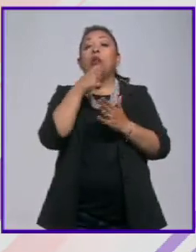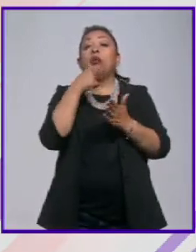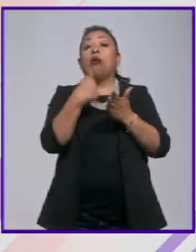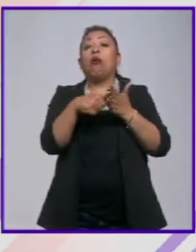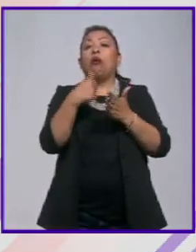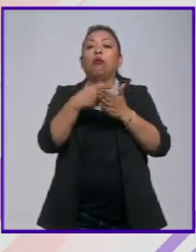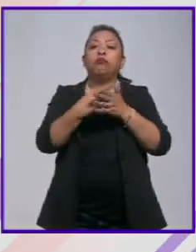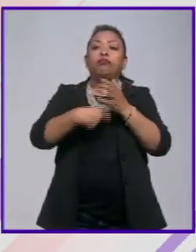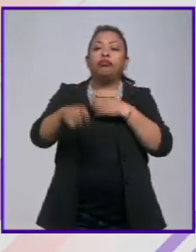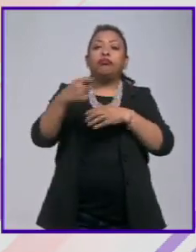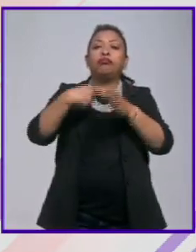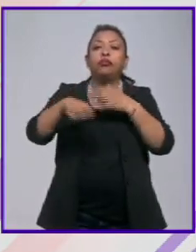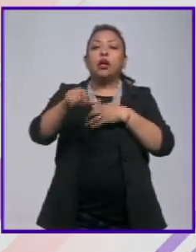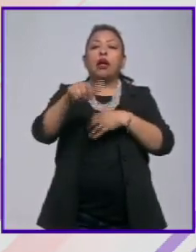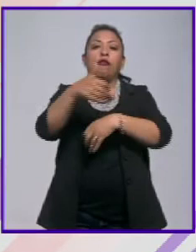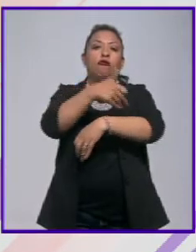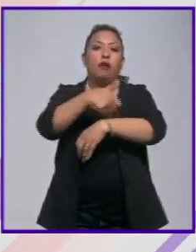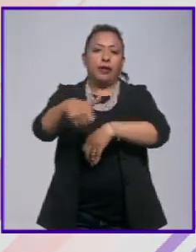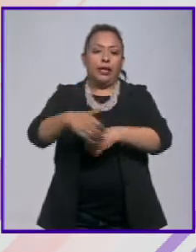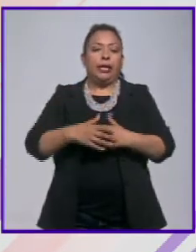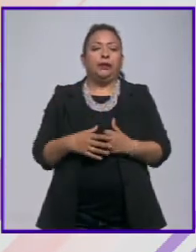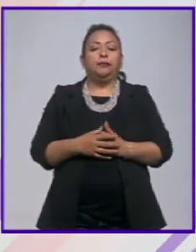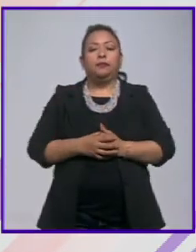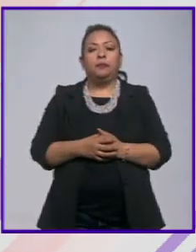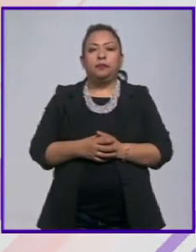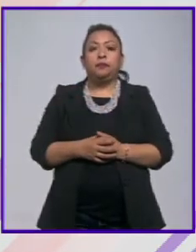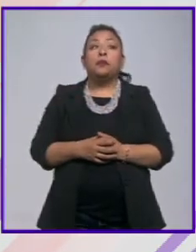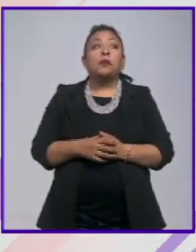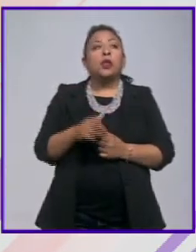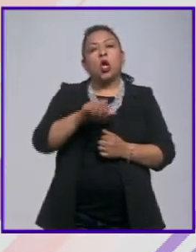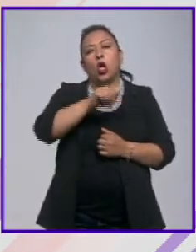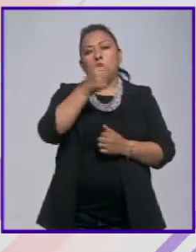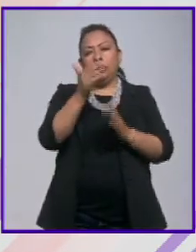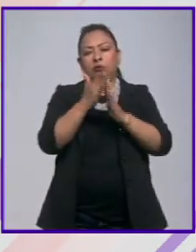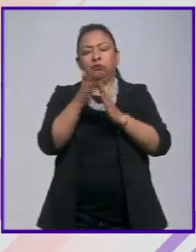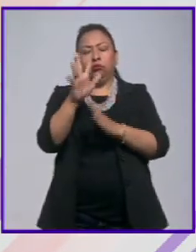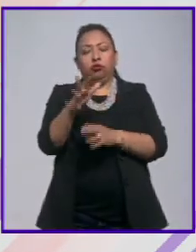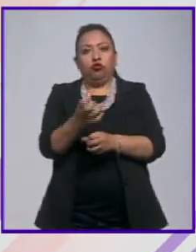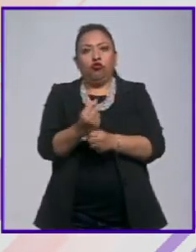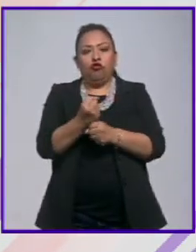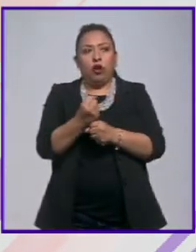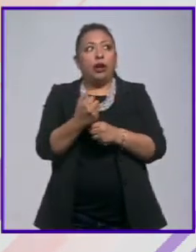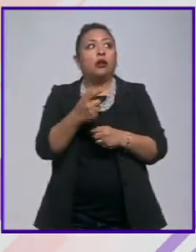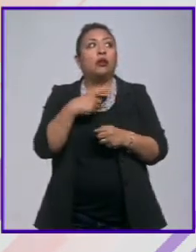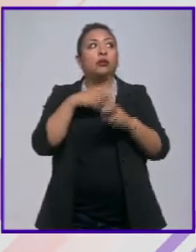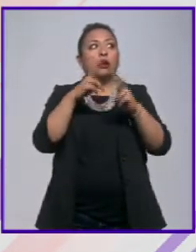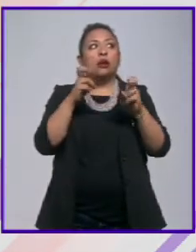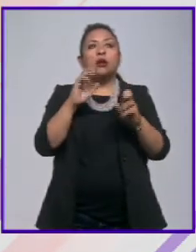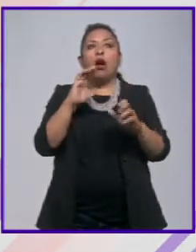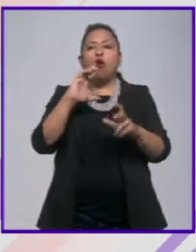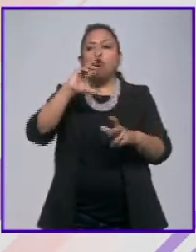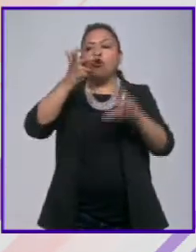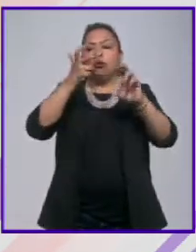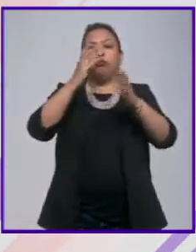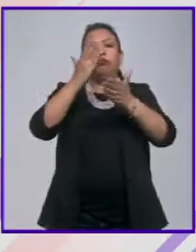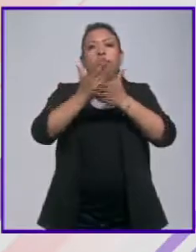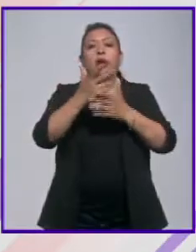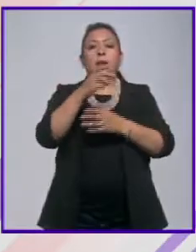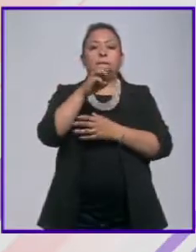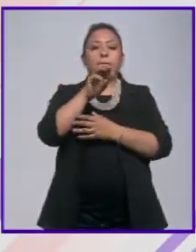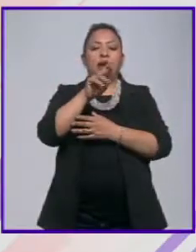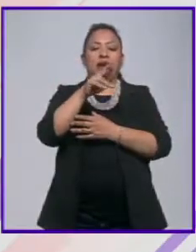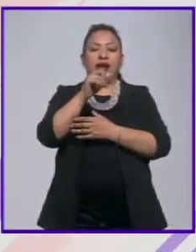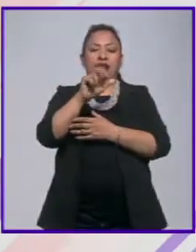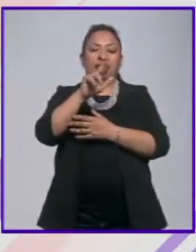que le escribe a este chico a su familia Otro texto estremecedor es hasta que pase el huracán de Margarita